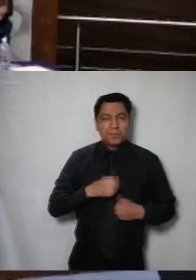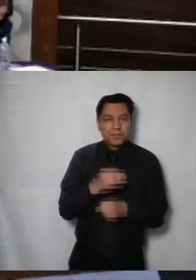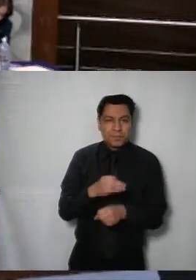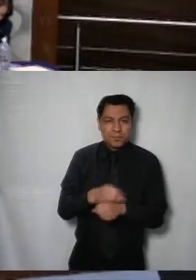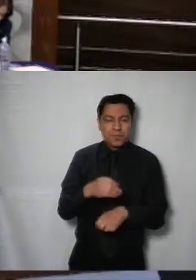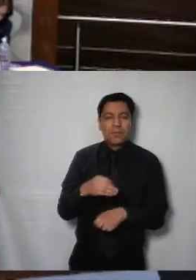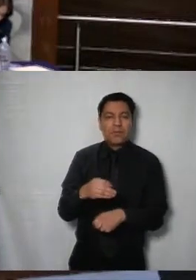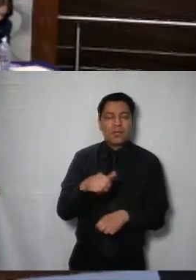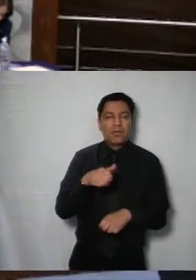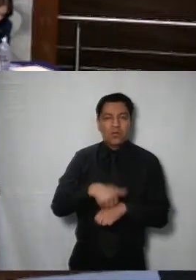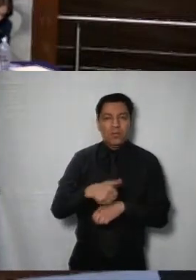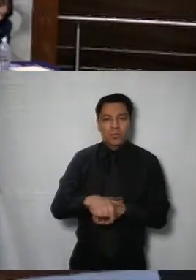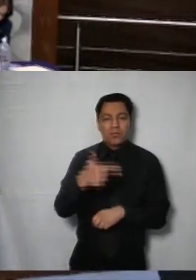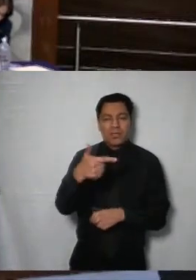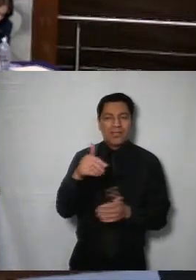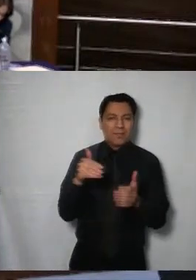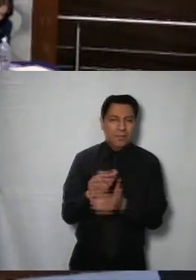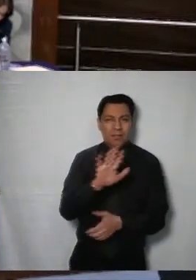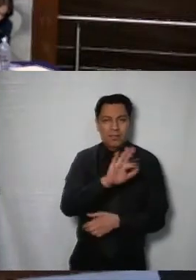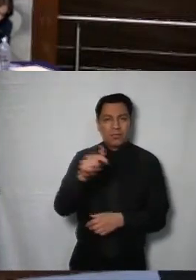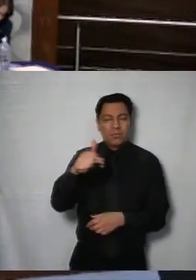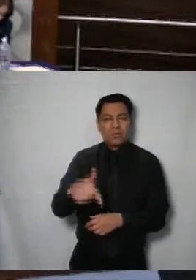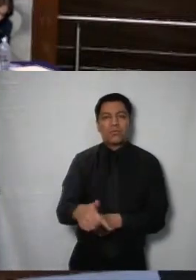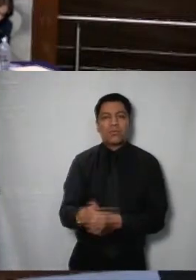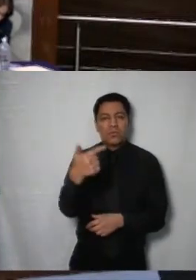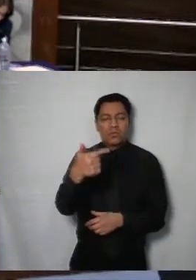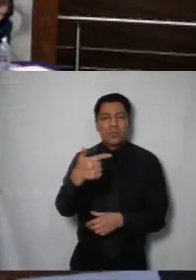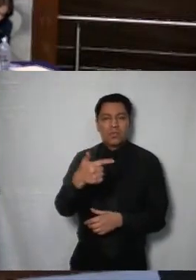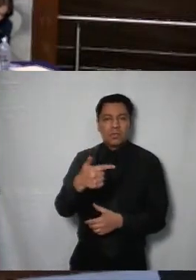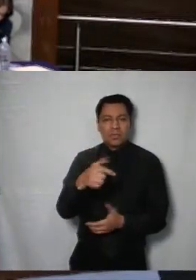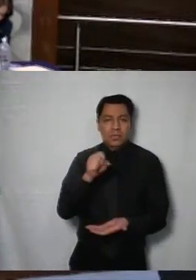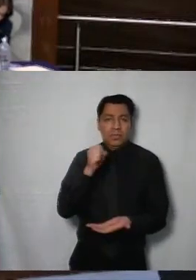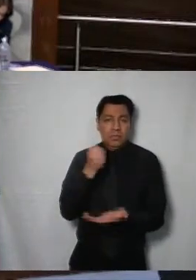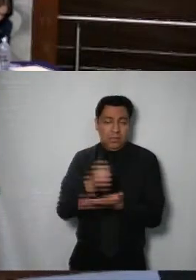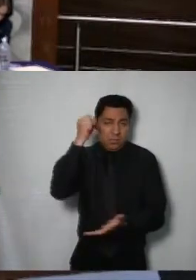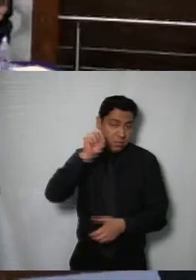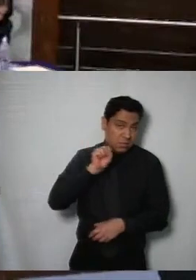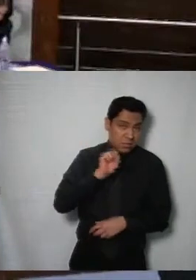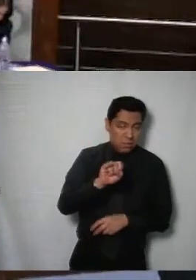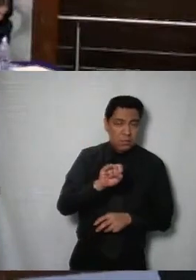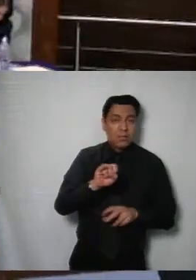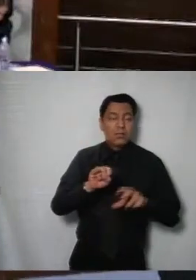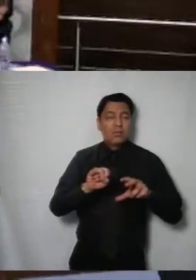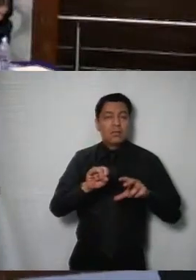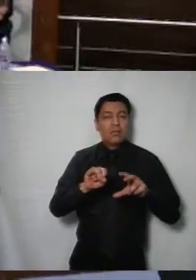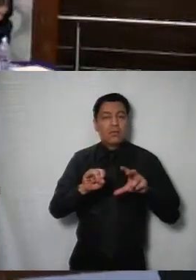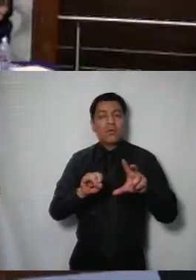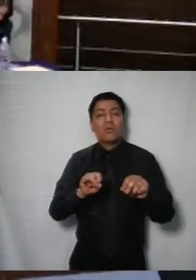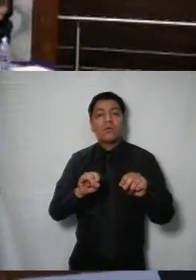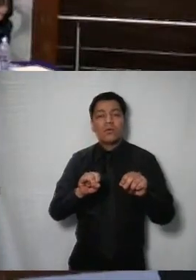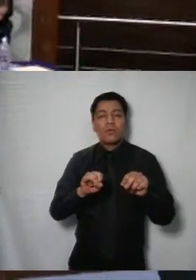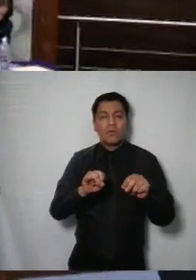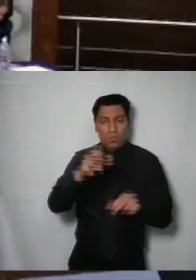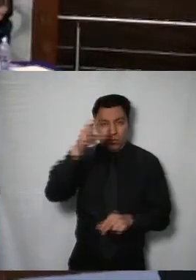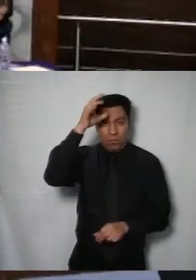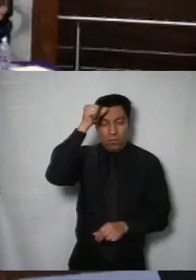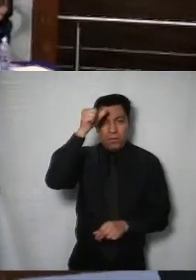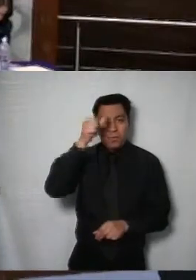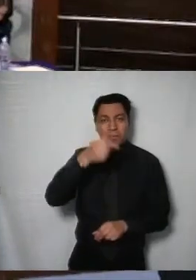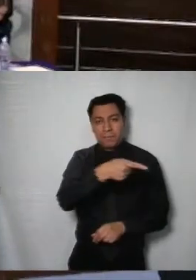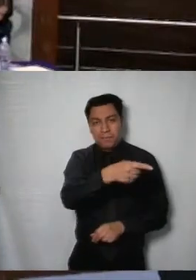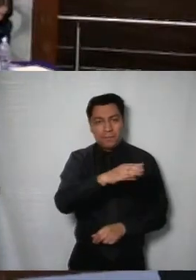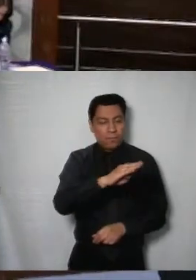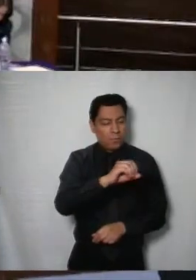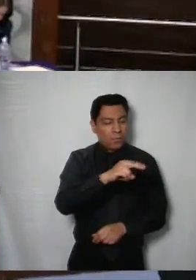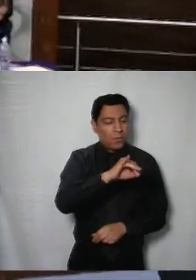recurso de visión 7512 que tiene el sentido de confirmar en ese sentido le solicito expresar el sentido de su voto